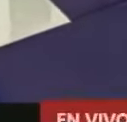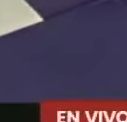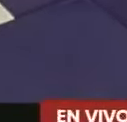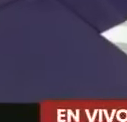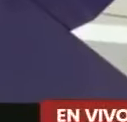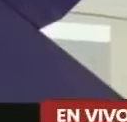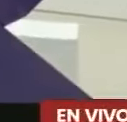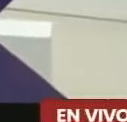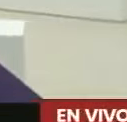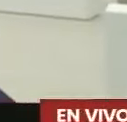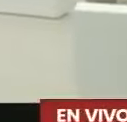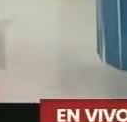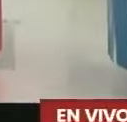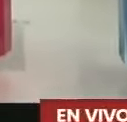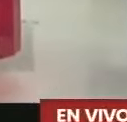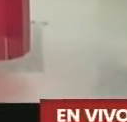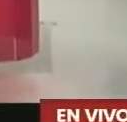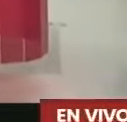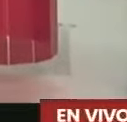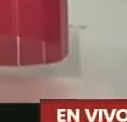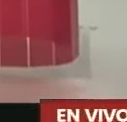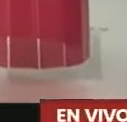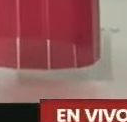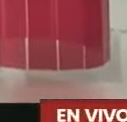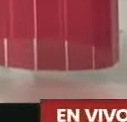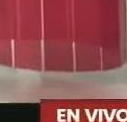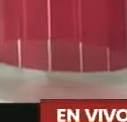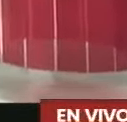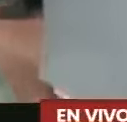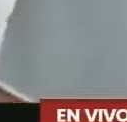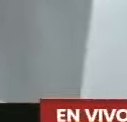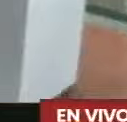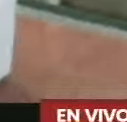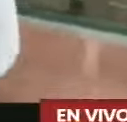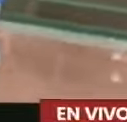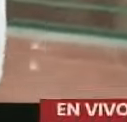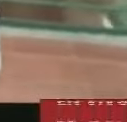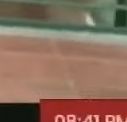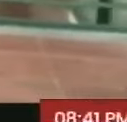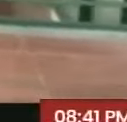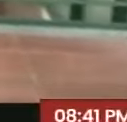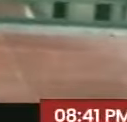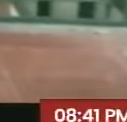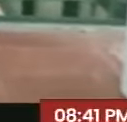posibilidades a las mejores experiencias culturales y artísticas, tanto de nuestro país como de afuera.